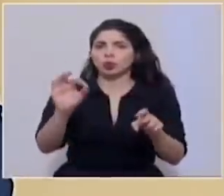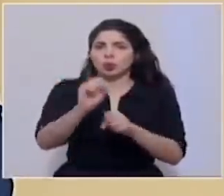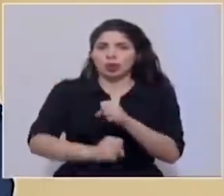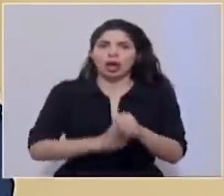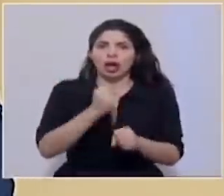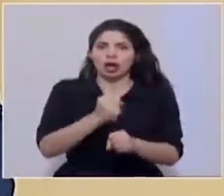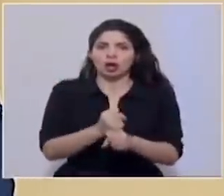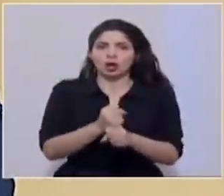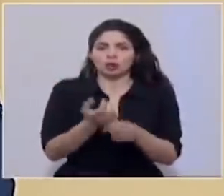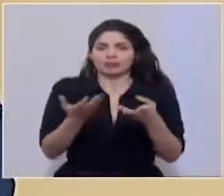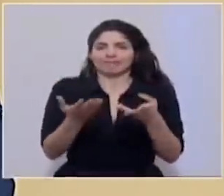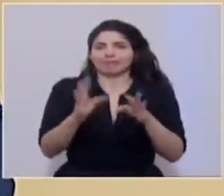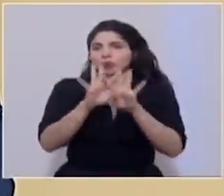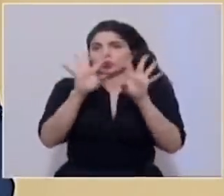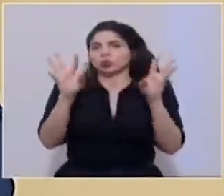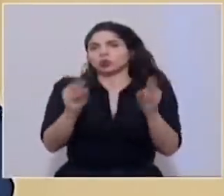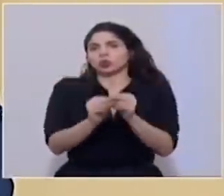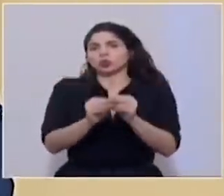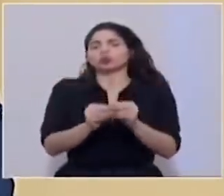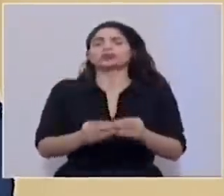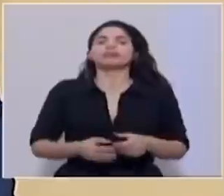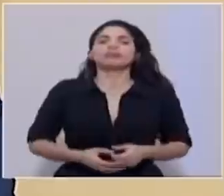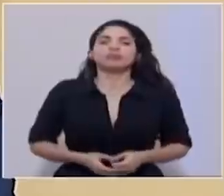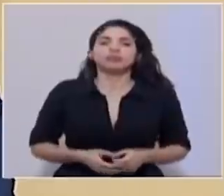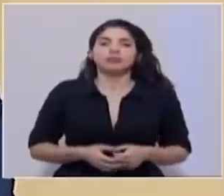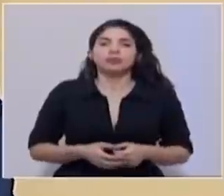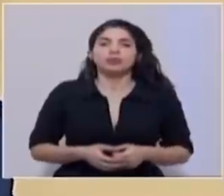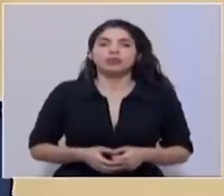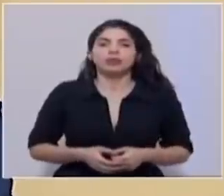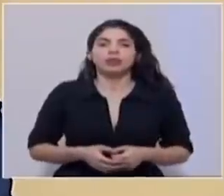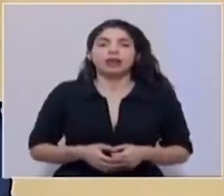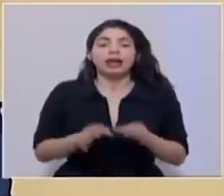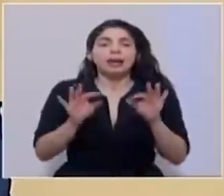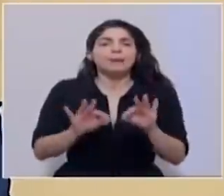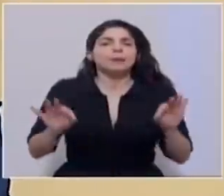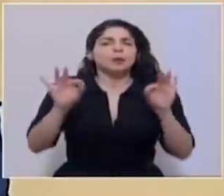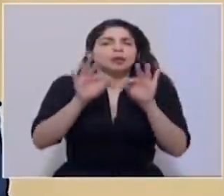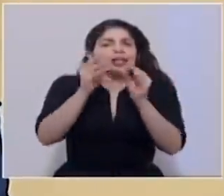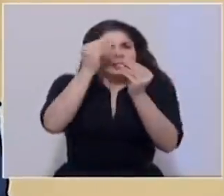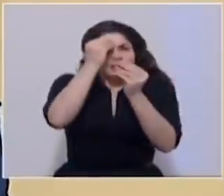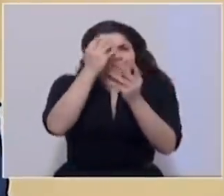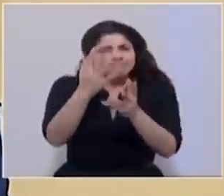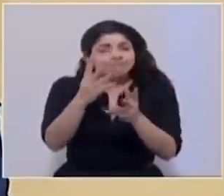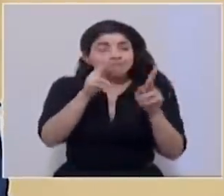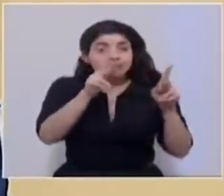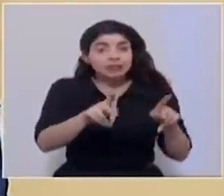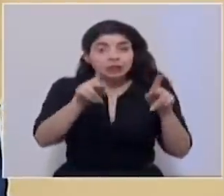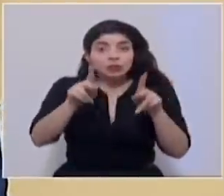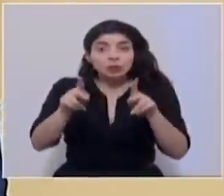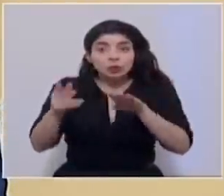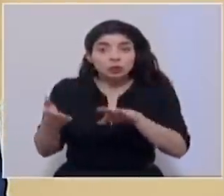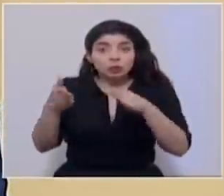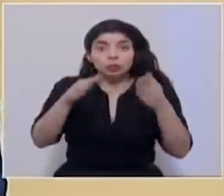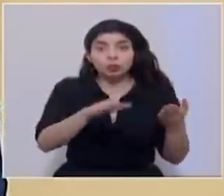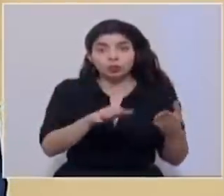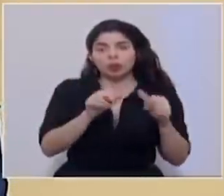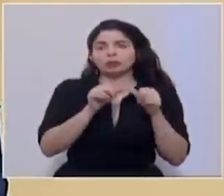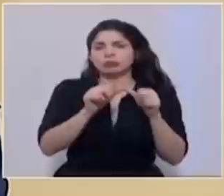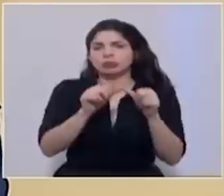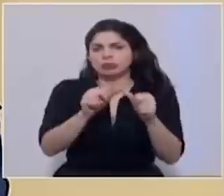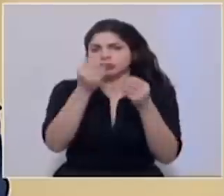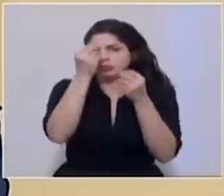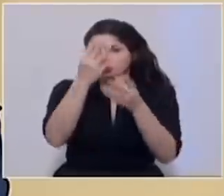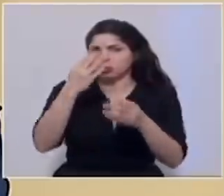esa suma total. Y es importante indicar que los fallecidos se continuarán informando